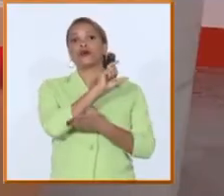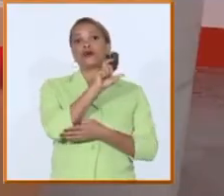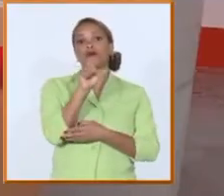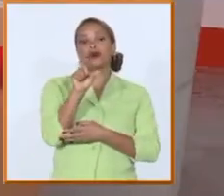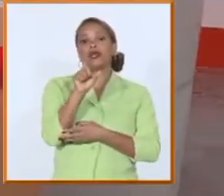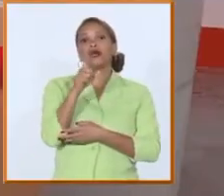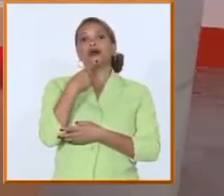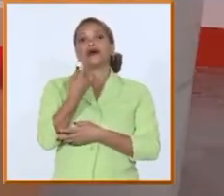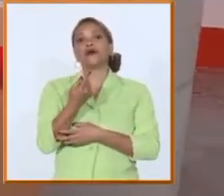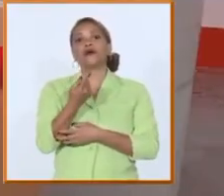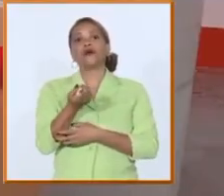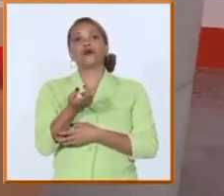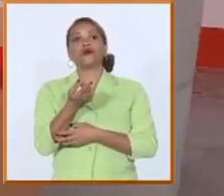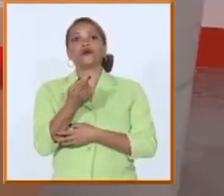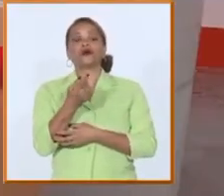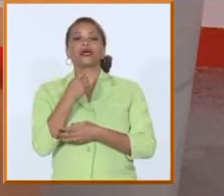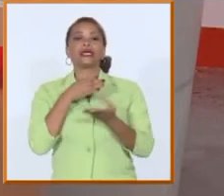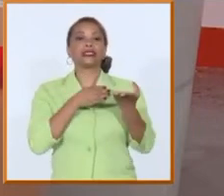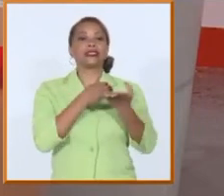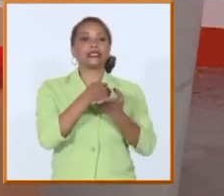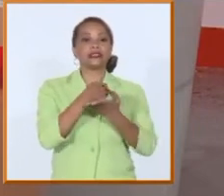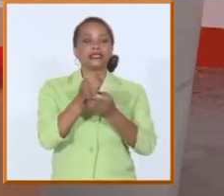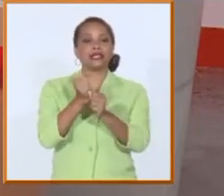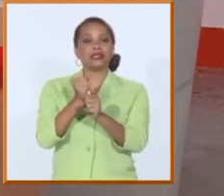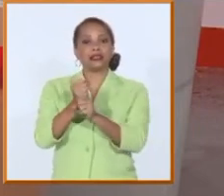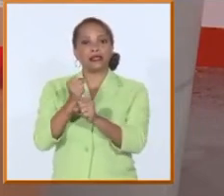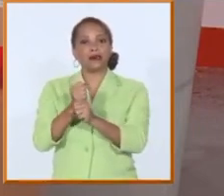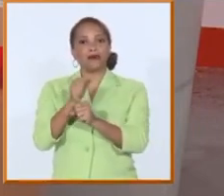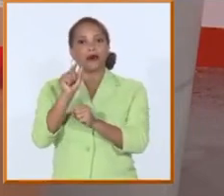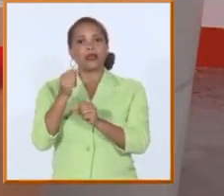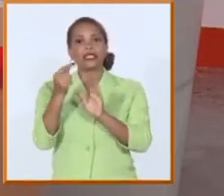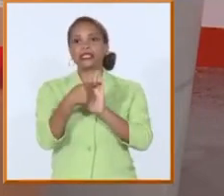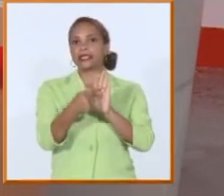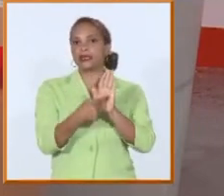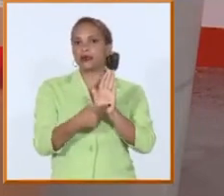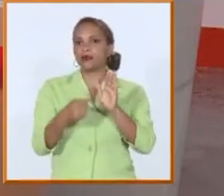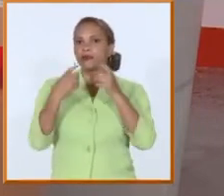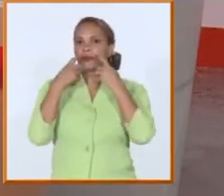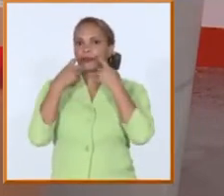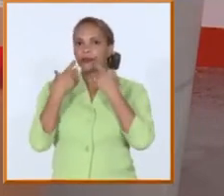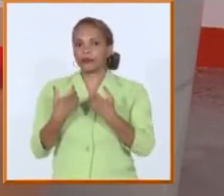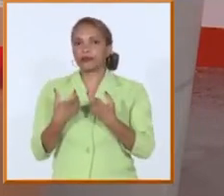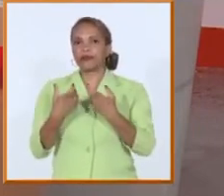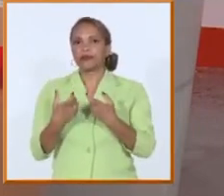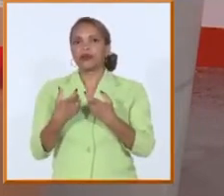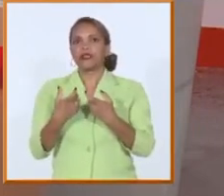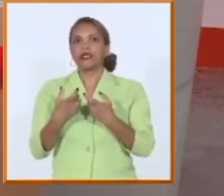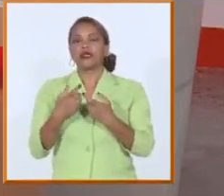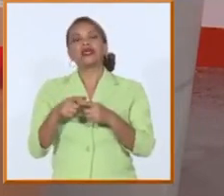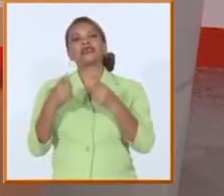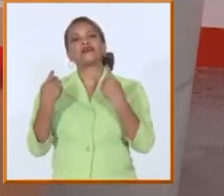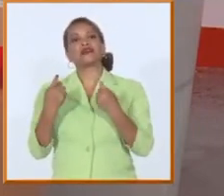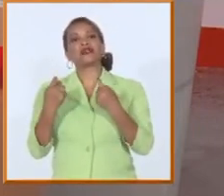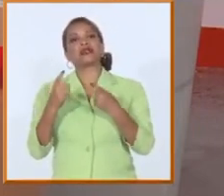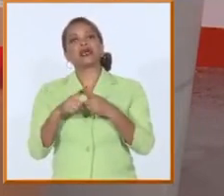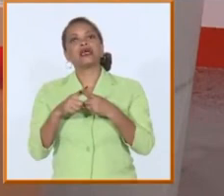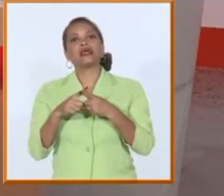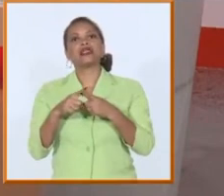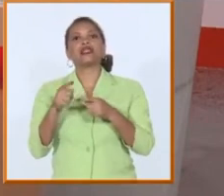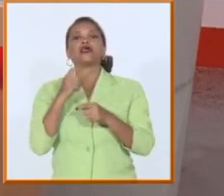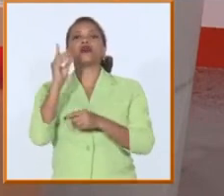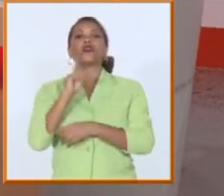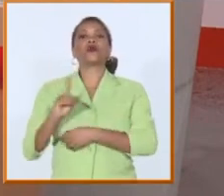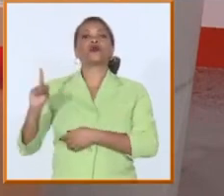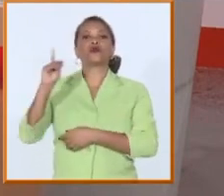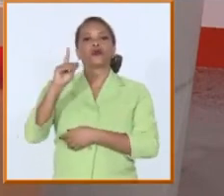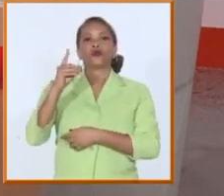ofertas académicas a veces uno de los indicadores determinantes para que no pueda ser de excelencia precisamente la cantidad de doctores que están en el